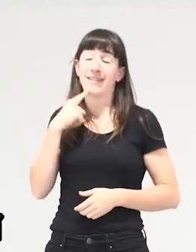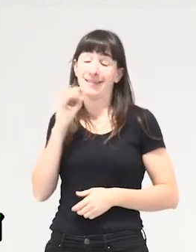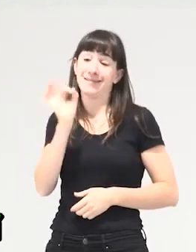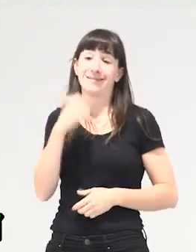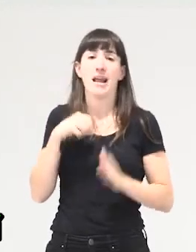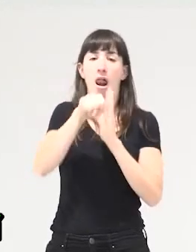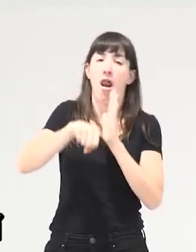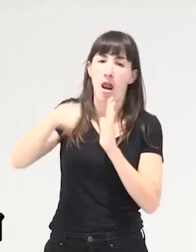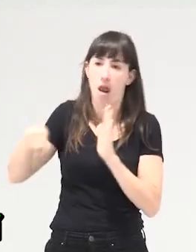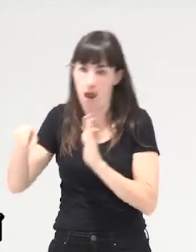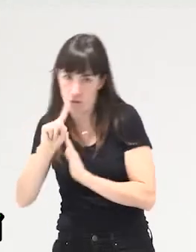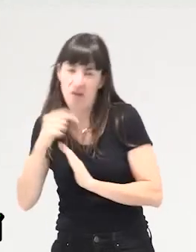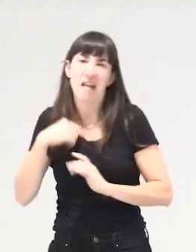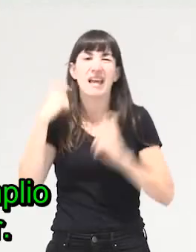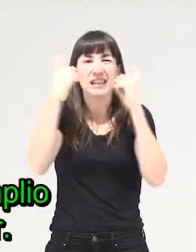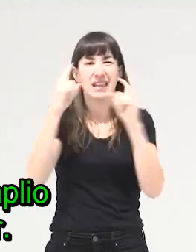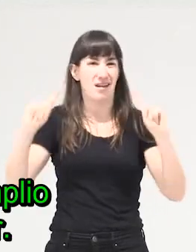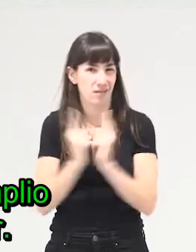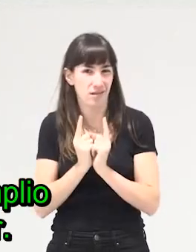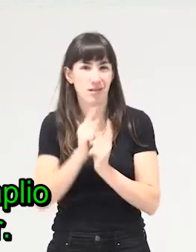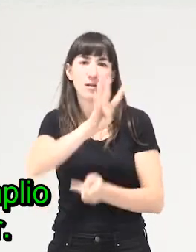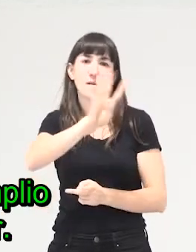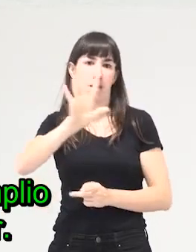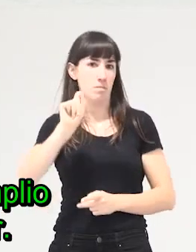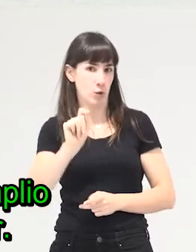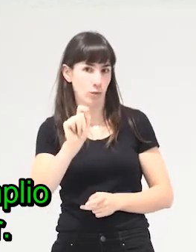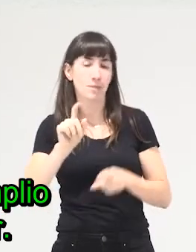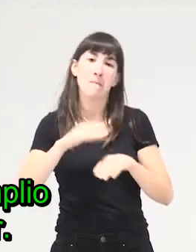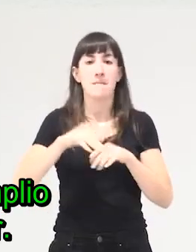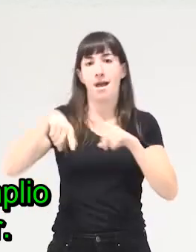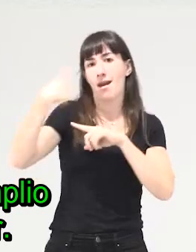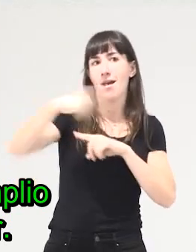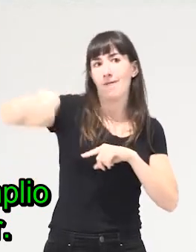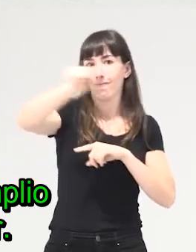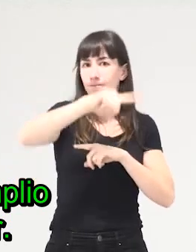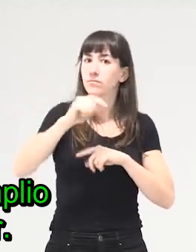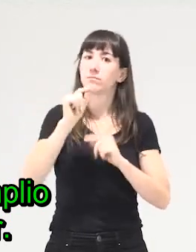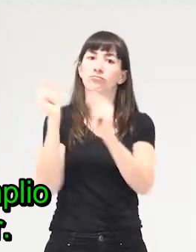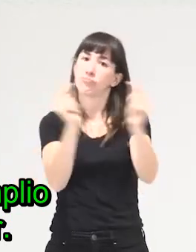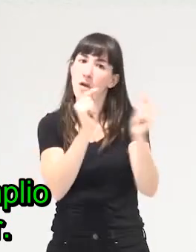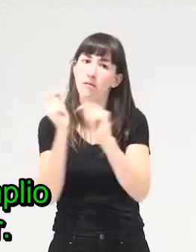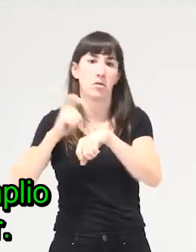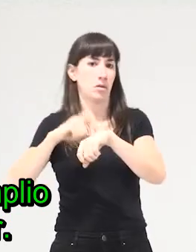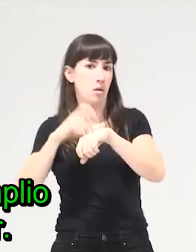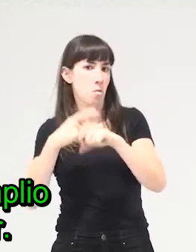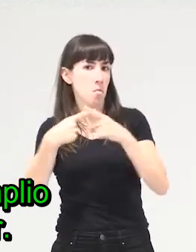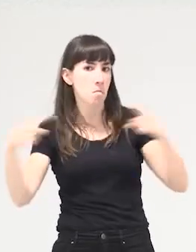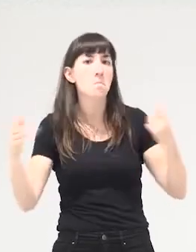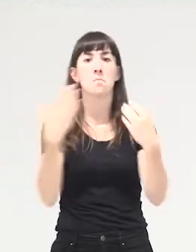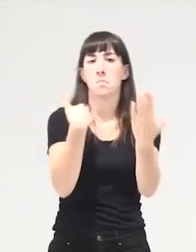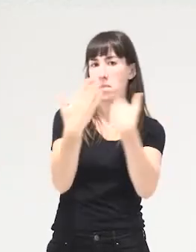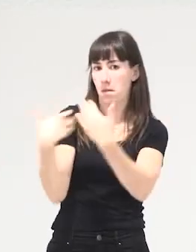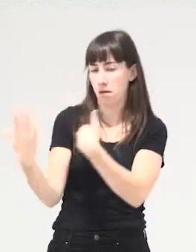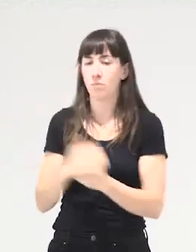y terminar como unos 45 minutos o así para dejar como un espacio más o menos amplio para que podamos debatir y dialogar, ¿no?